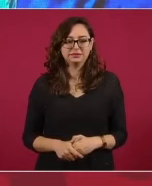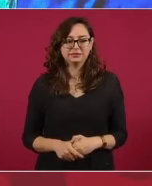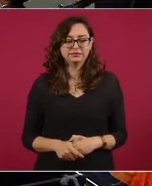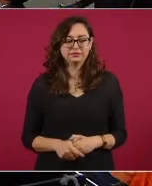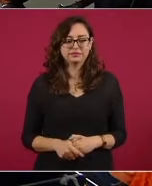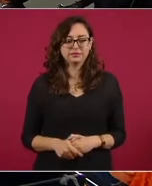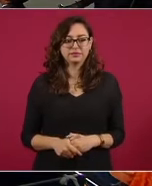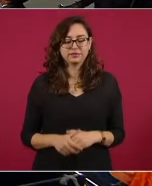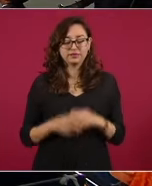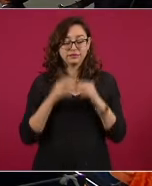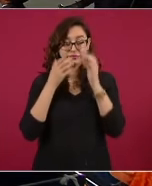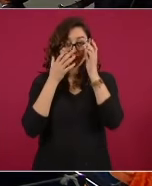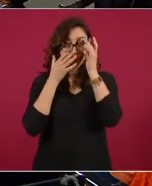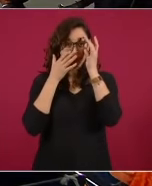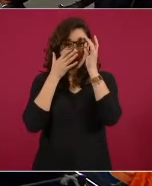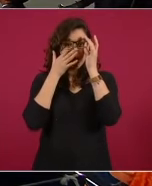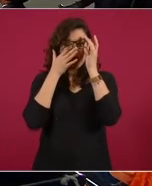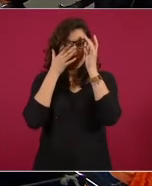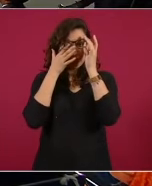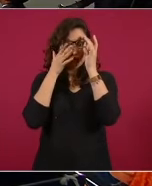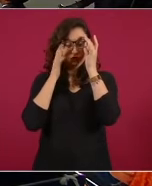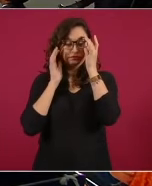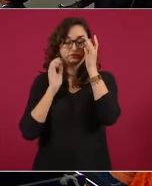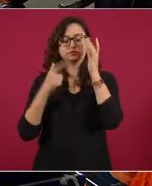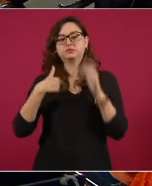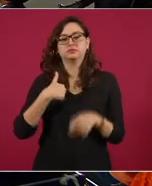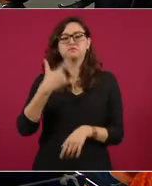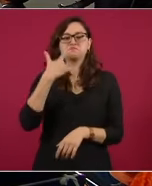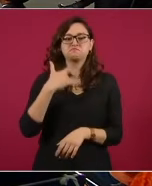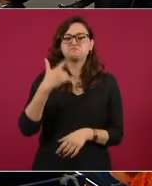Entonces, pues no me voy a dar por vencido.